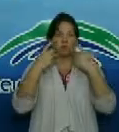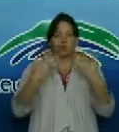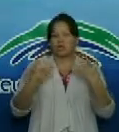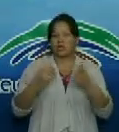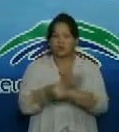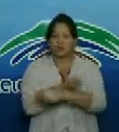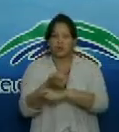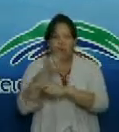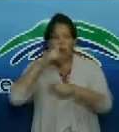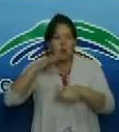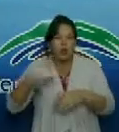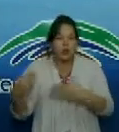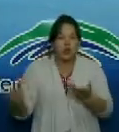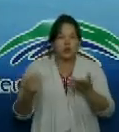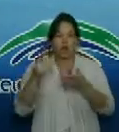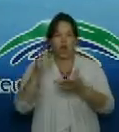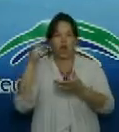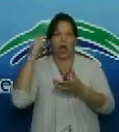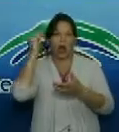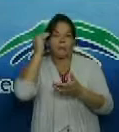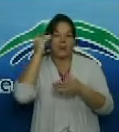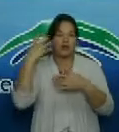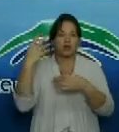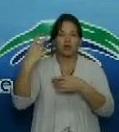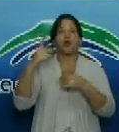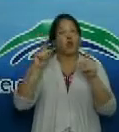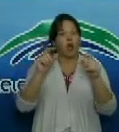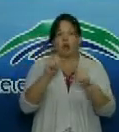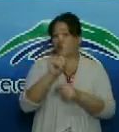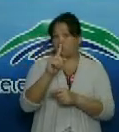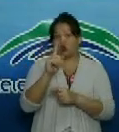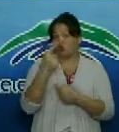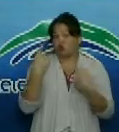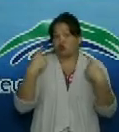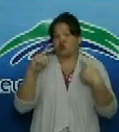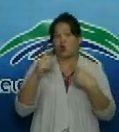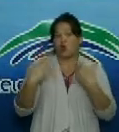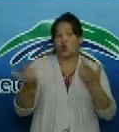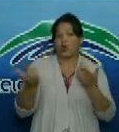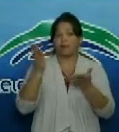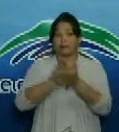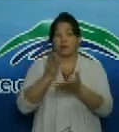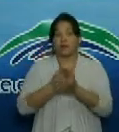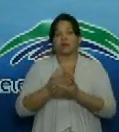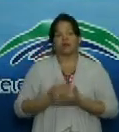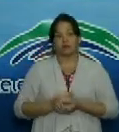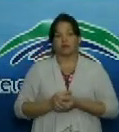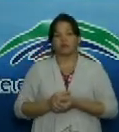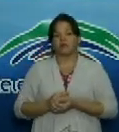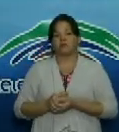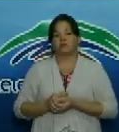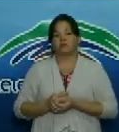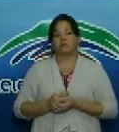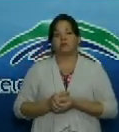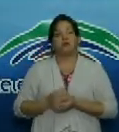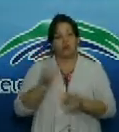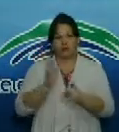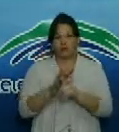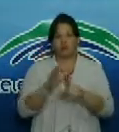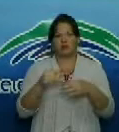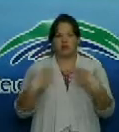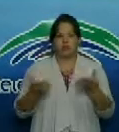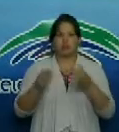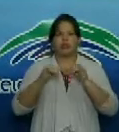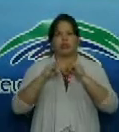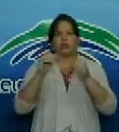los niños aprenden jugando también no solamente dando clases así mismo bueno adelante con los deportes Enrique seguro Raúl bueno y hay